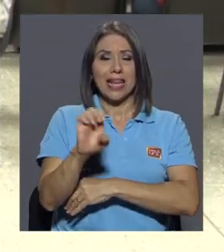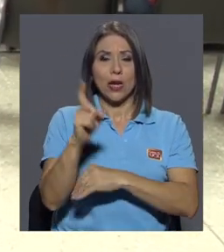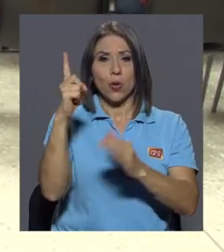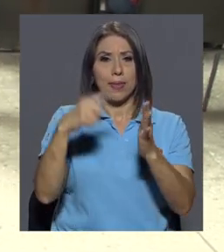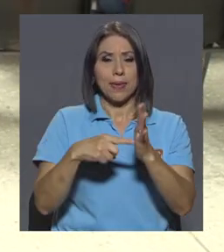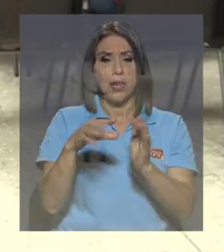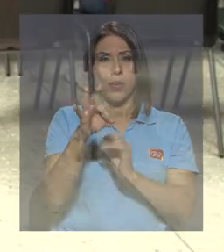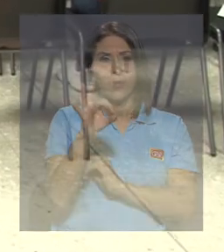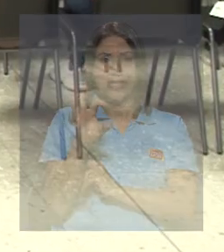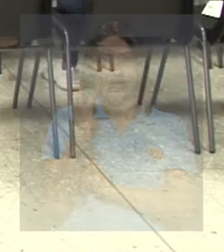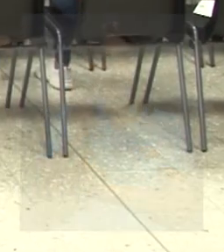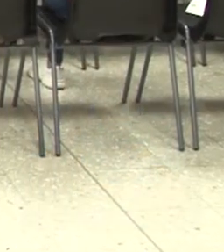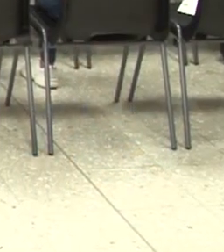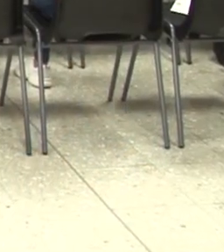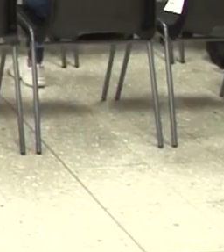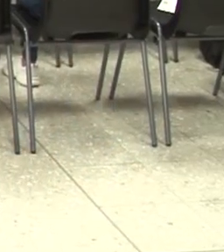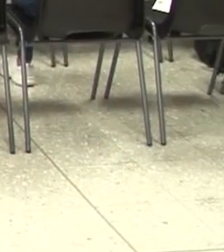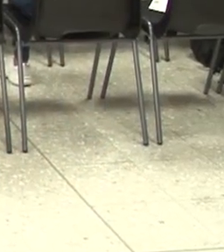1960.